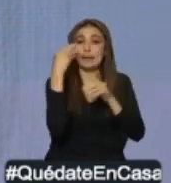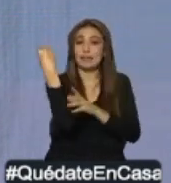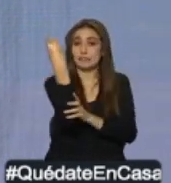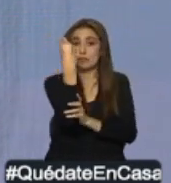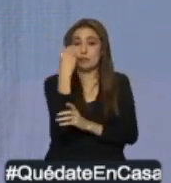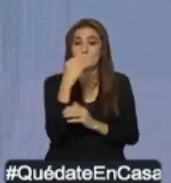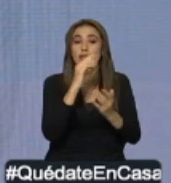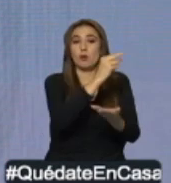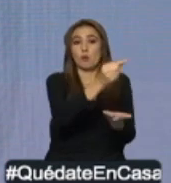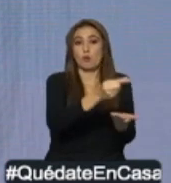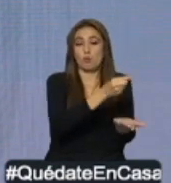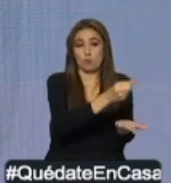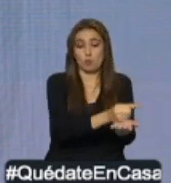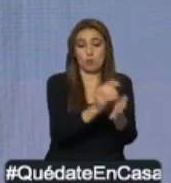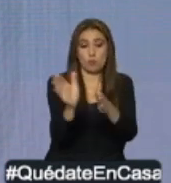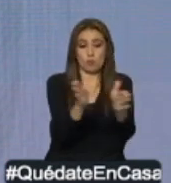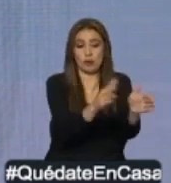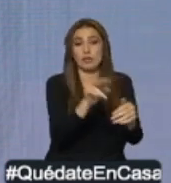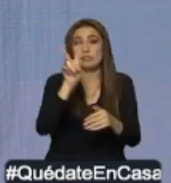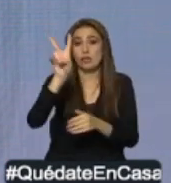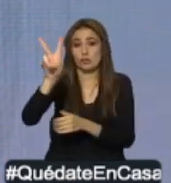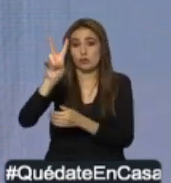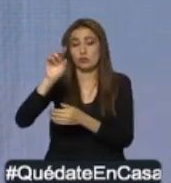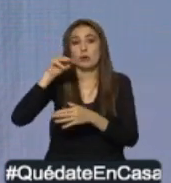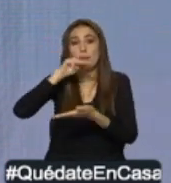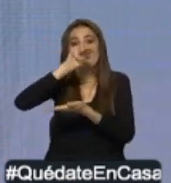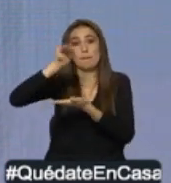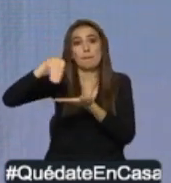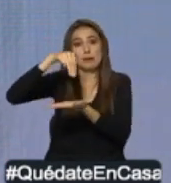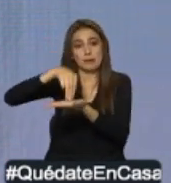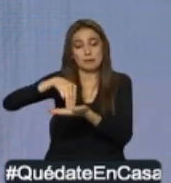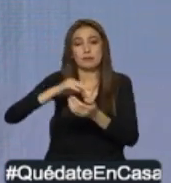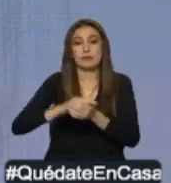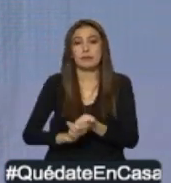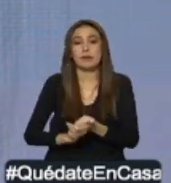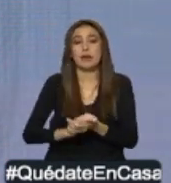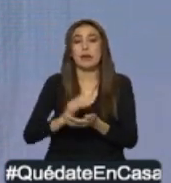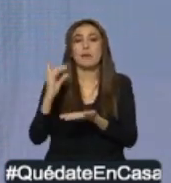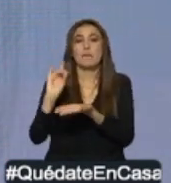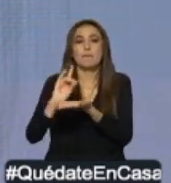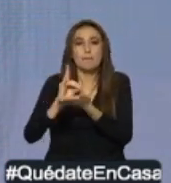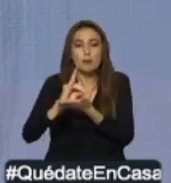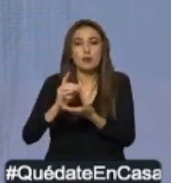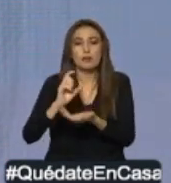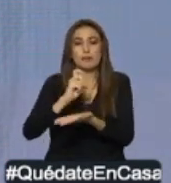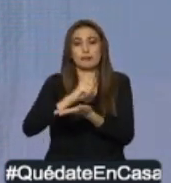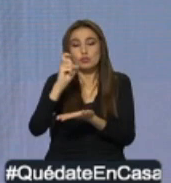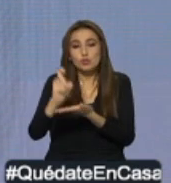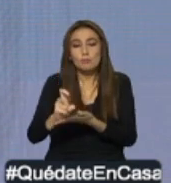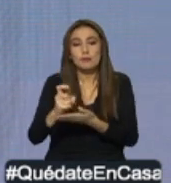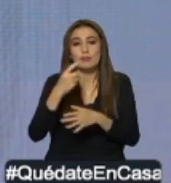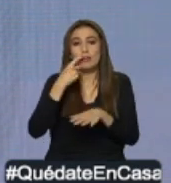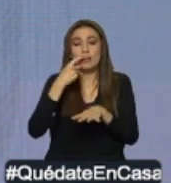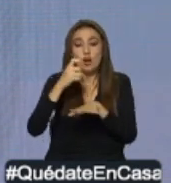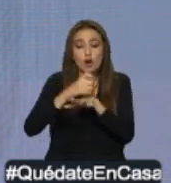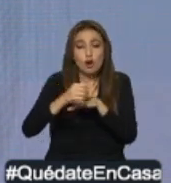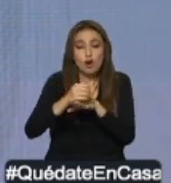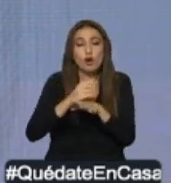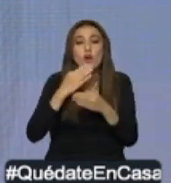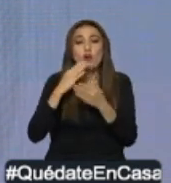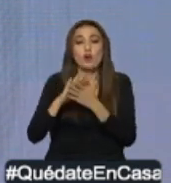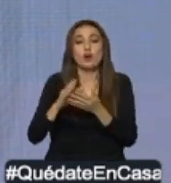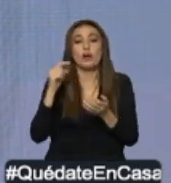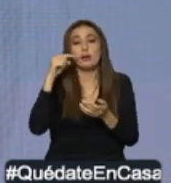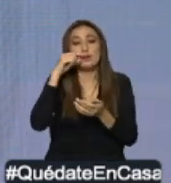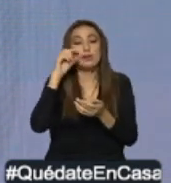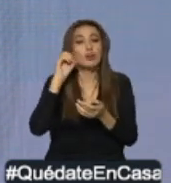en el Guayas, 2 irán a la provincia de Manaví y para las provincias de Bolívar, Cotopaxi, El Oro, Los Ríos, Orellana,